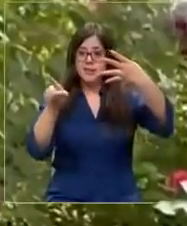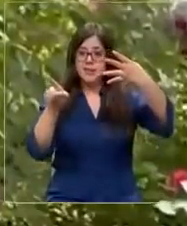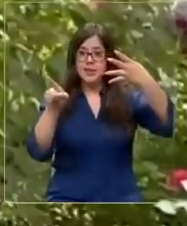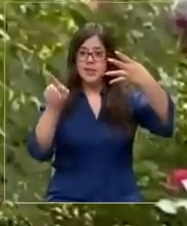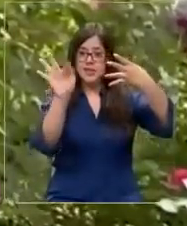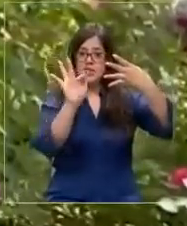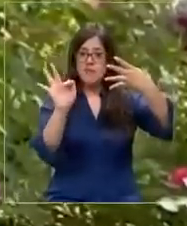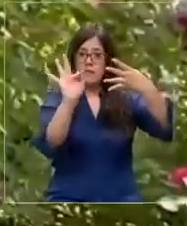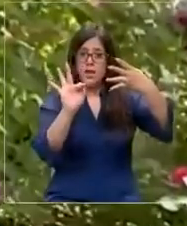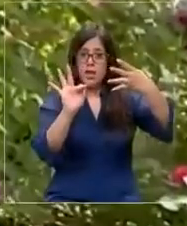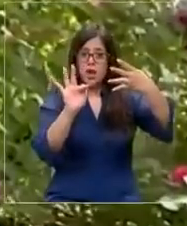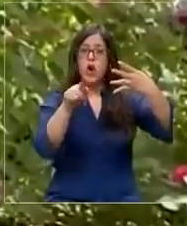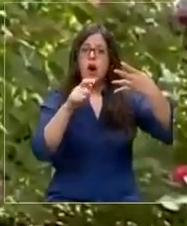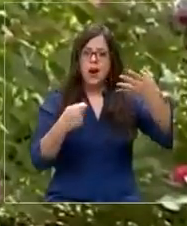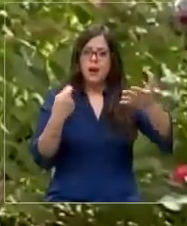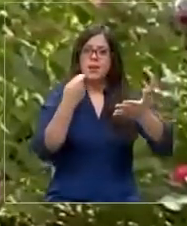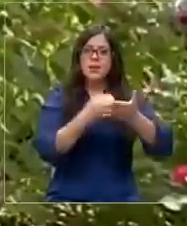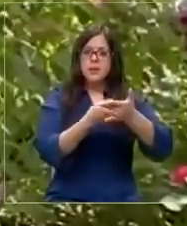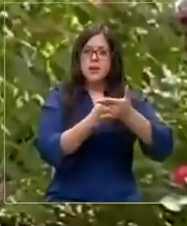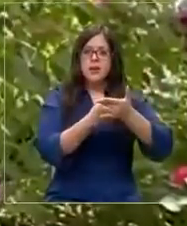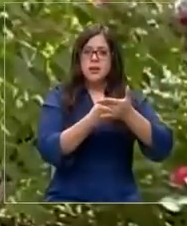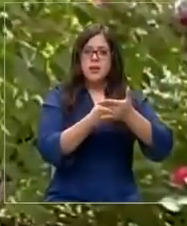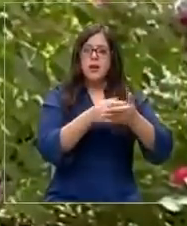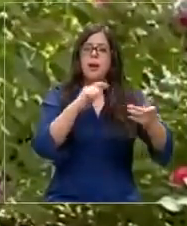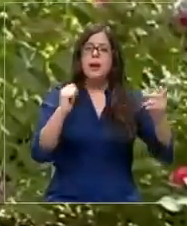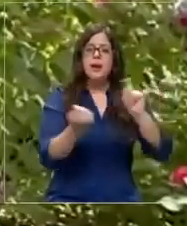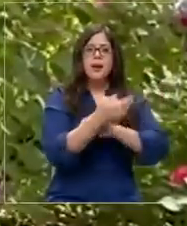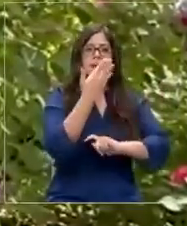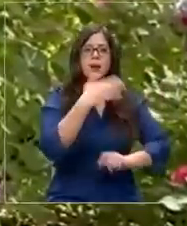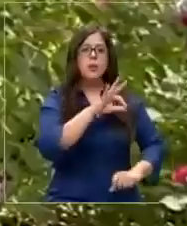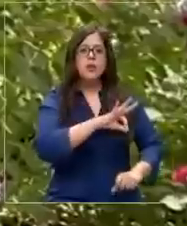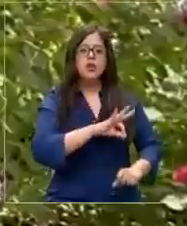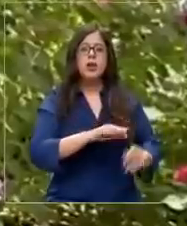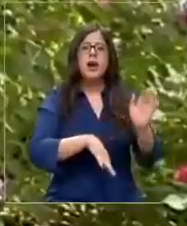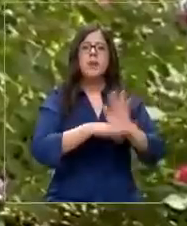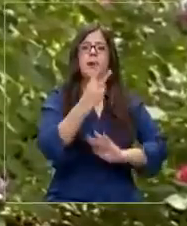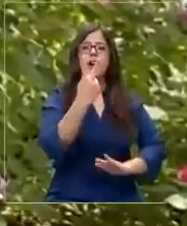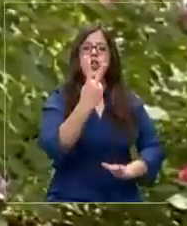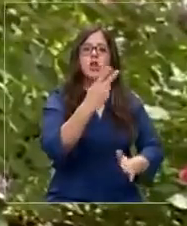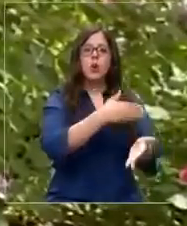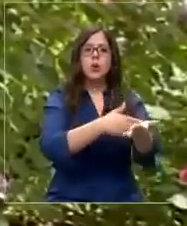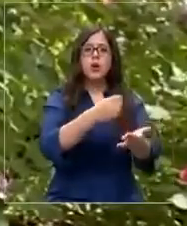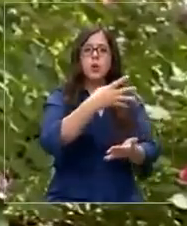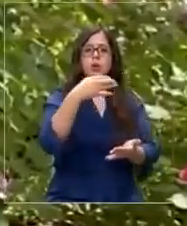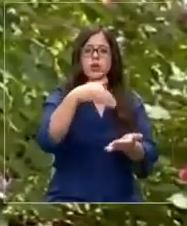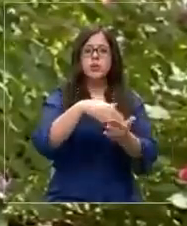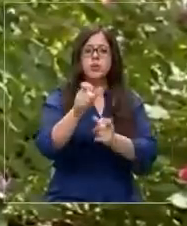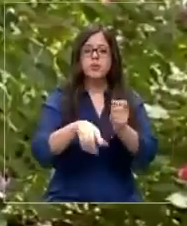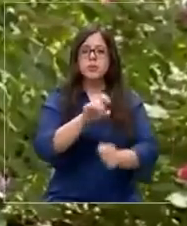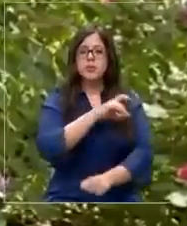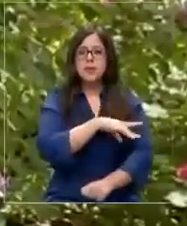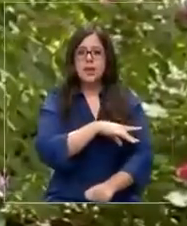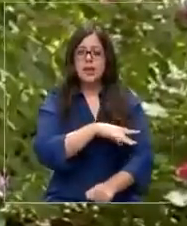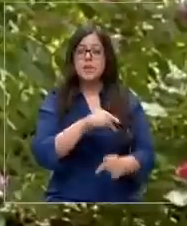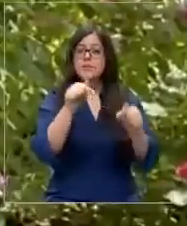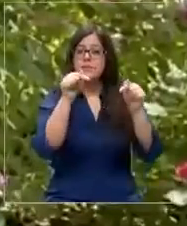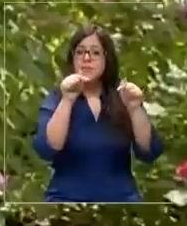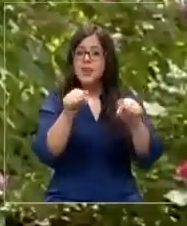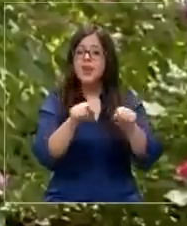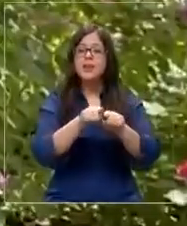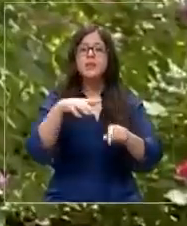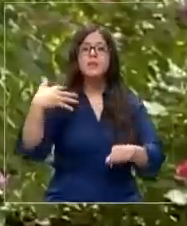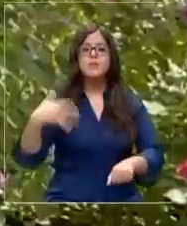puede empezar a pagarse y mejorar las pensiones a más de 2.400.000 chilenos. De ahí la